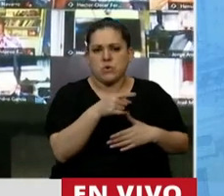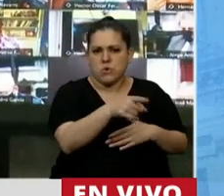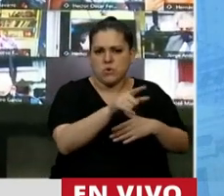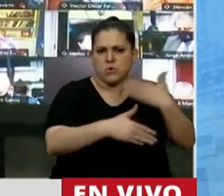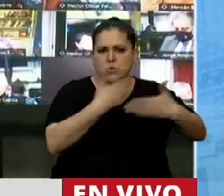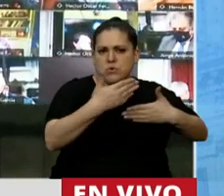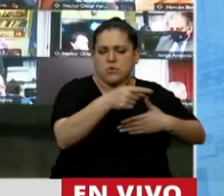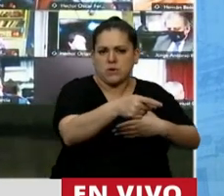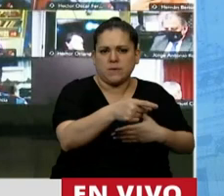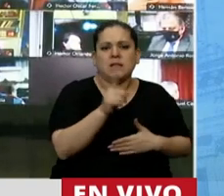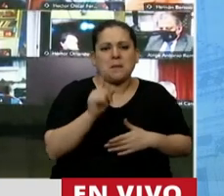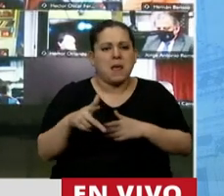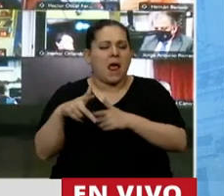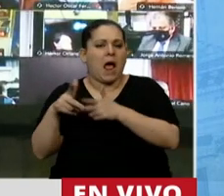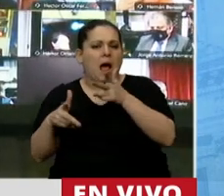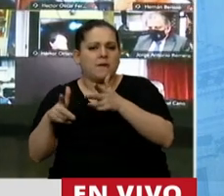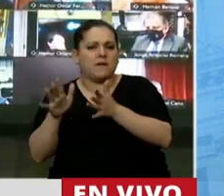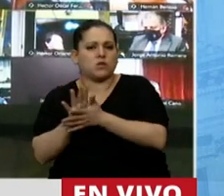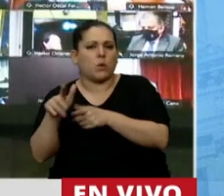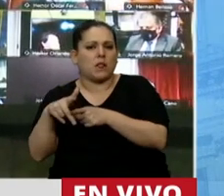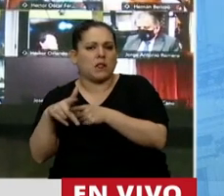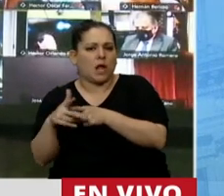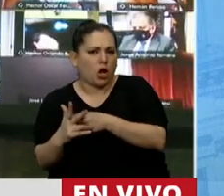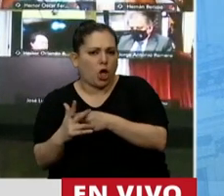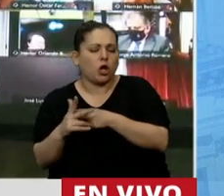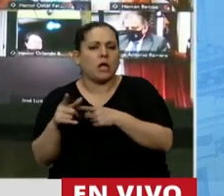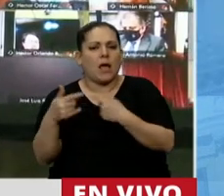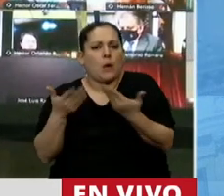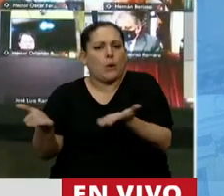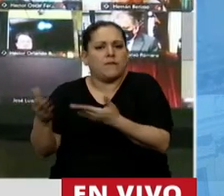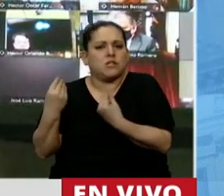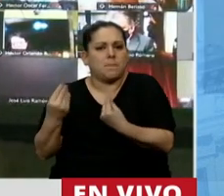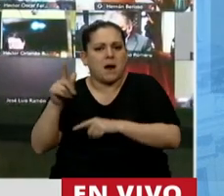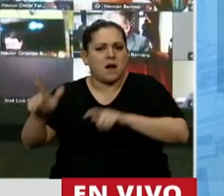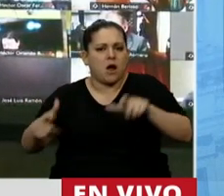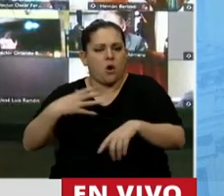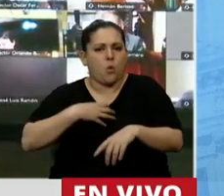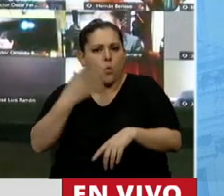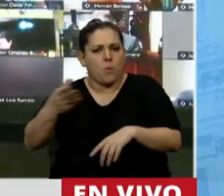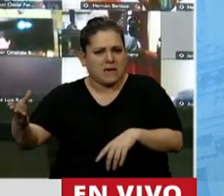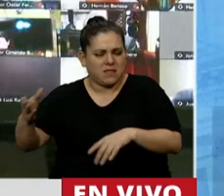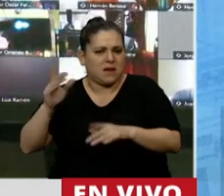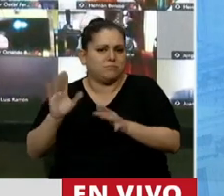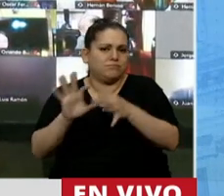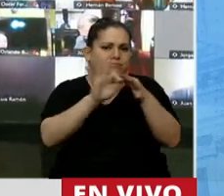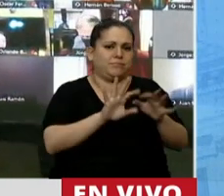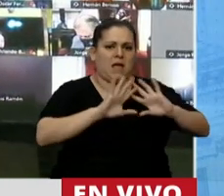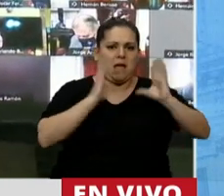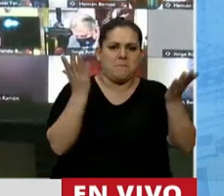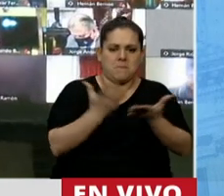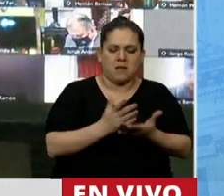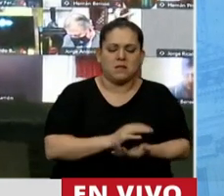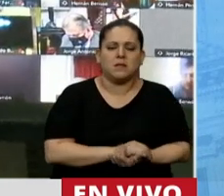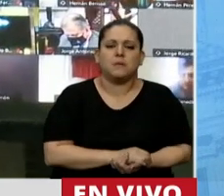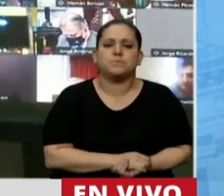también de la tecnología y del uso de la tecnología en beneficio de la humanidad y del ambiente. De nada, decía,